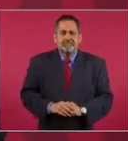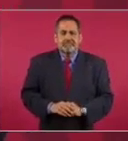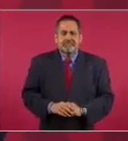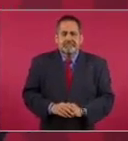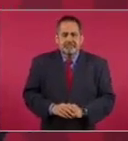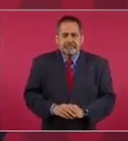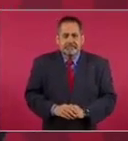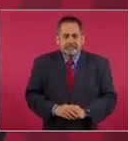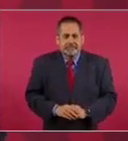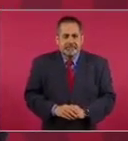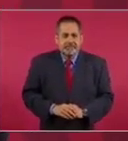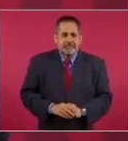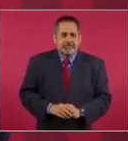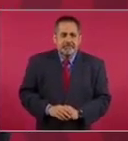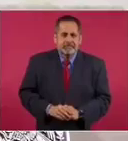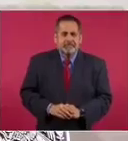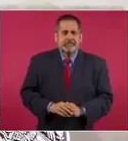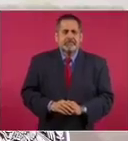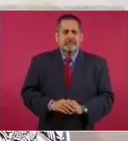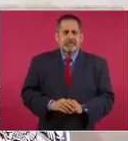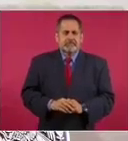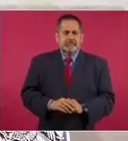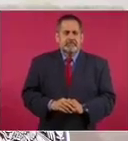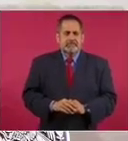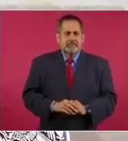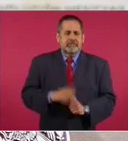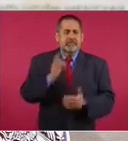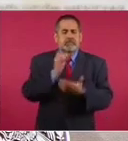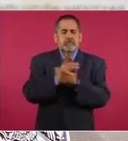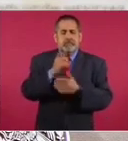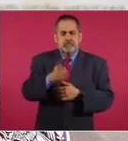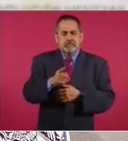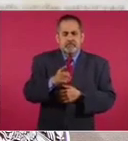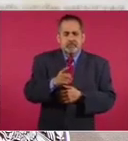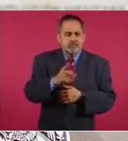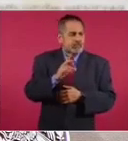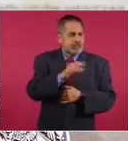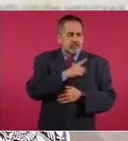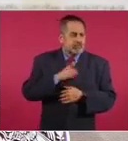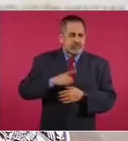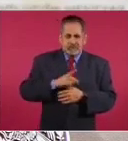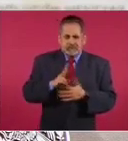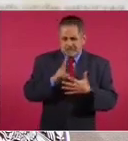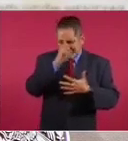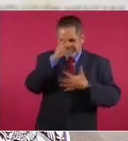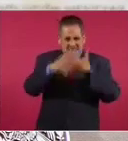Y lo único es que no haya violencia física.